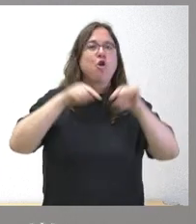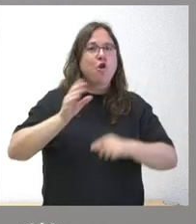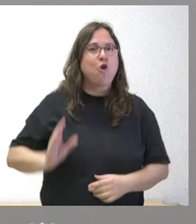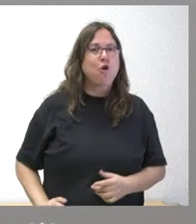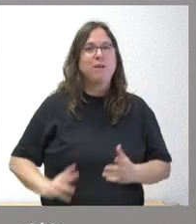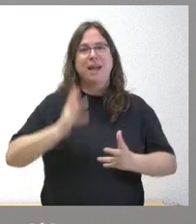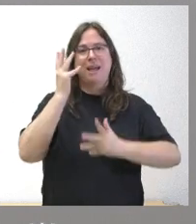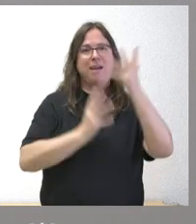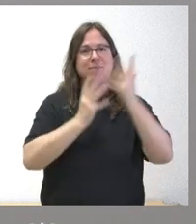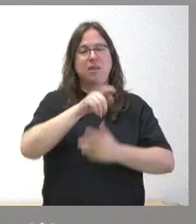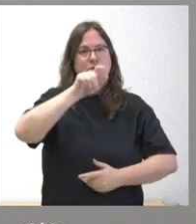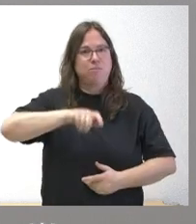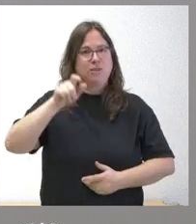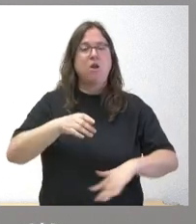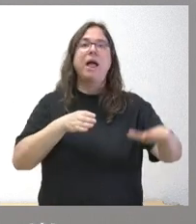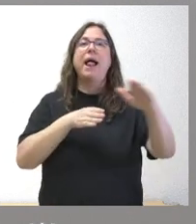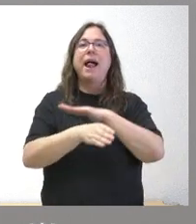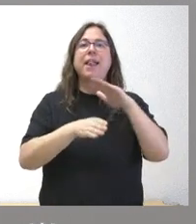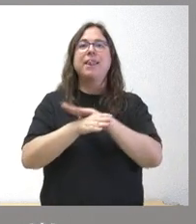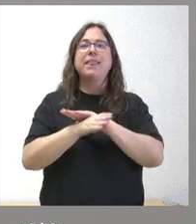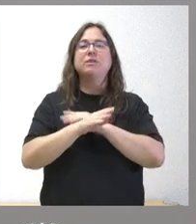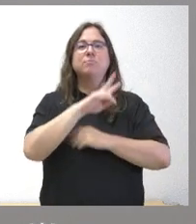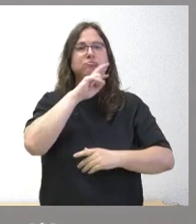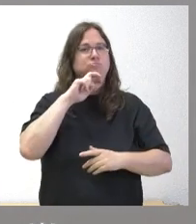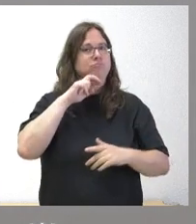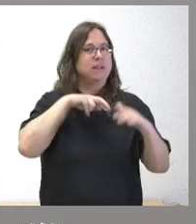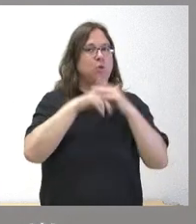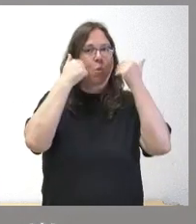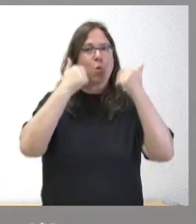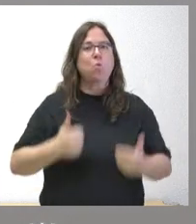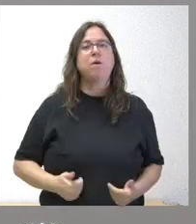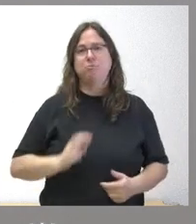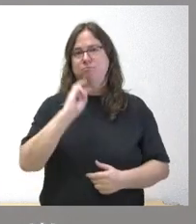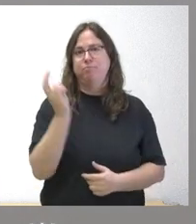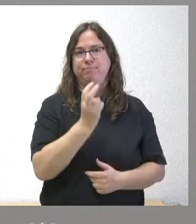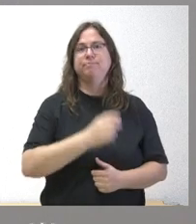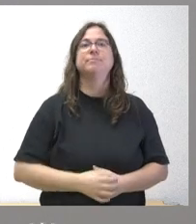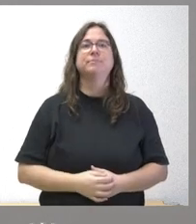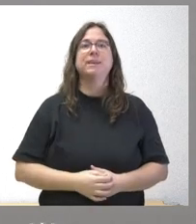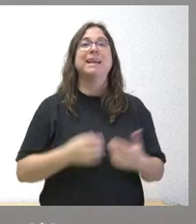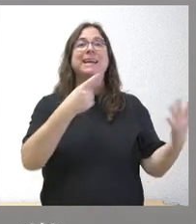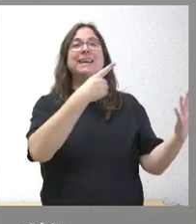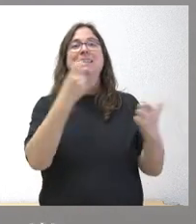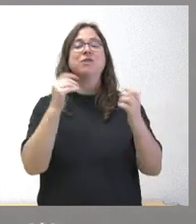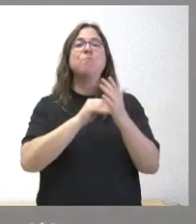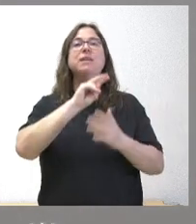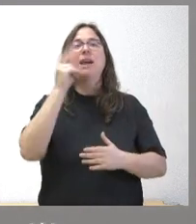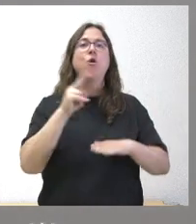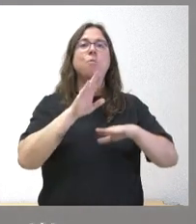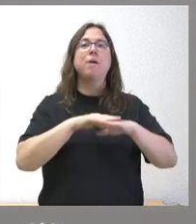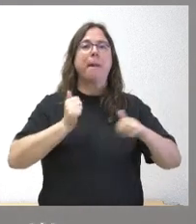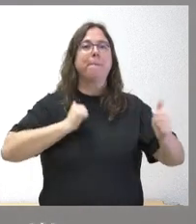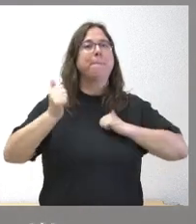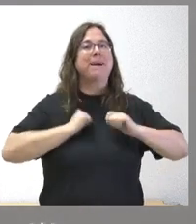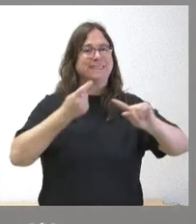administración de personal, el acceso y provisión de recursos humanos, etc. 600.000 euros se destinan al Máster de